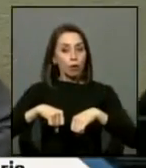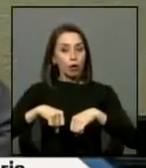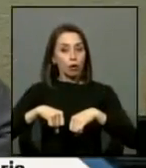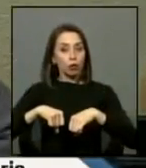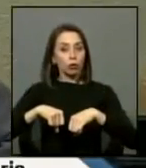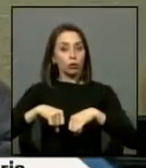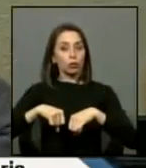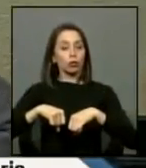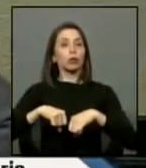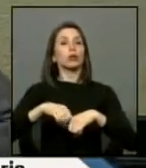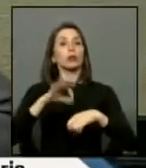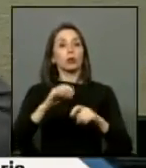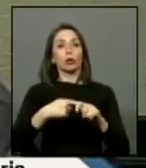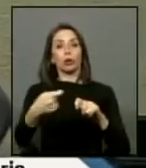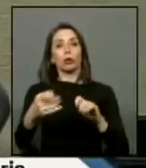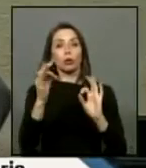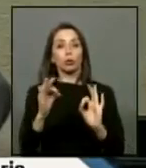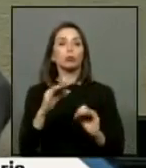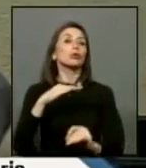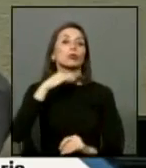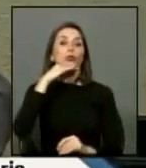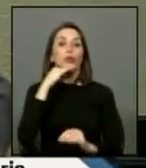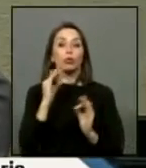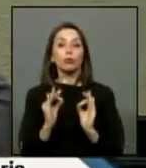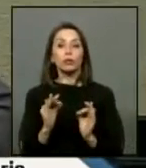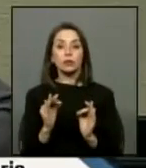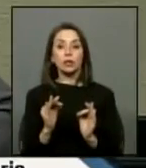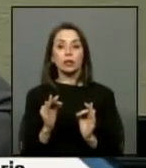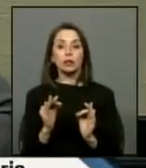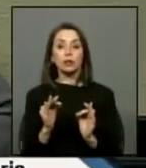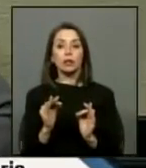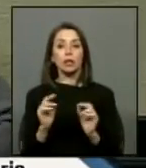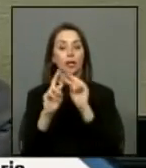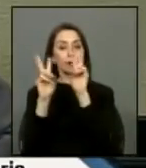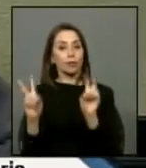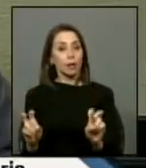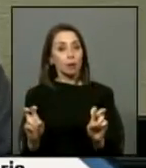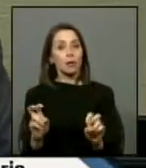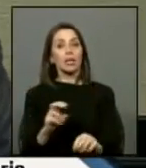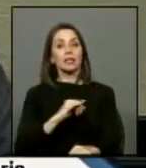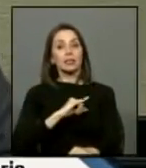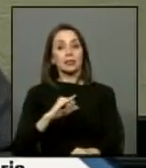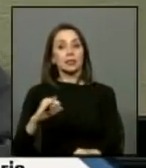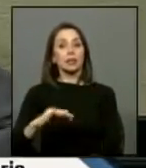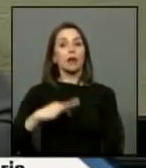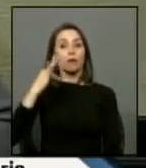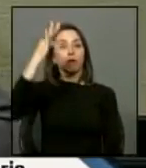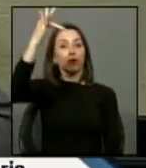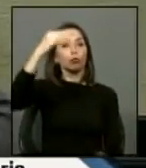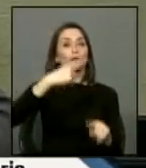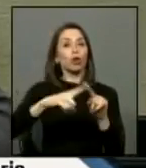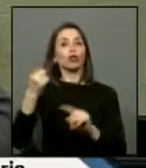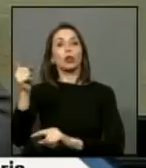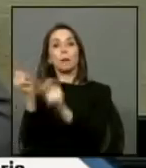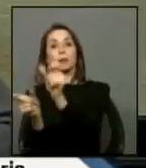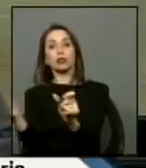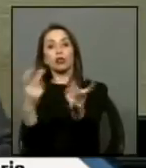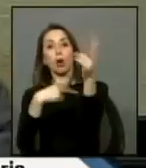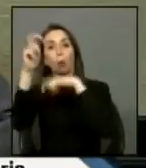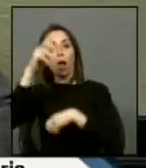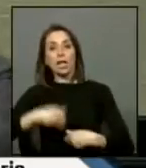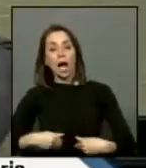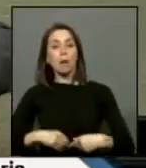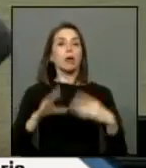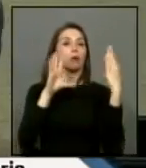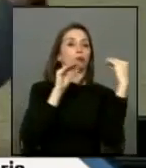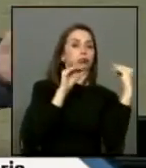con esas se cubre suficientemente este asunto pero si siguen habiendo el día de mañana otra huelga de hambre va a haber otra